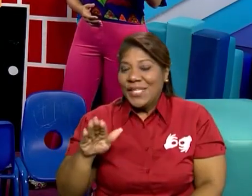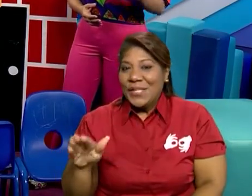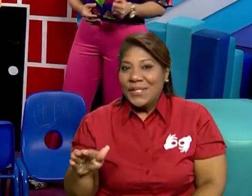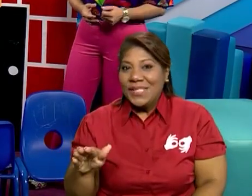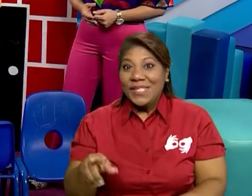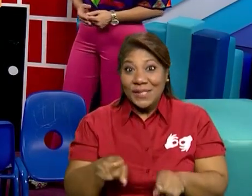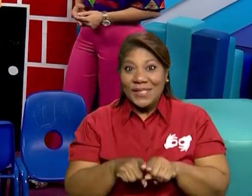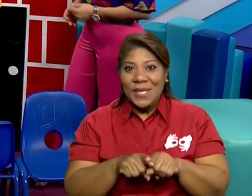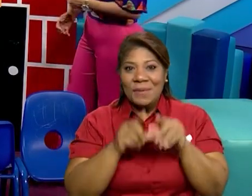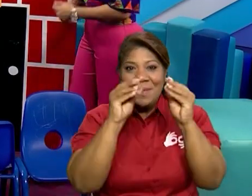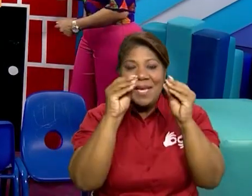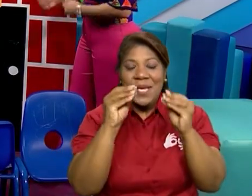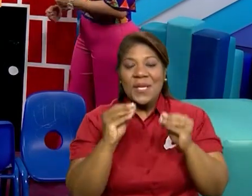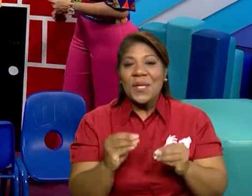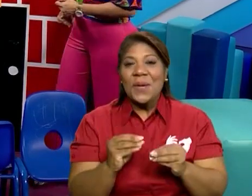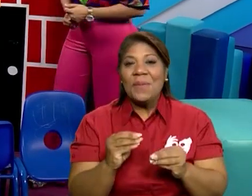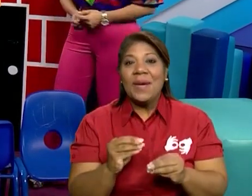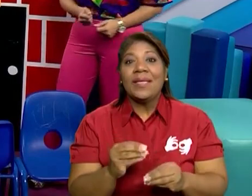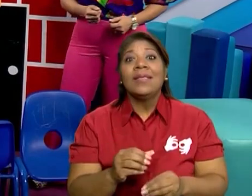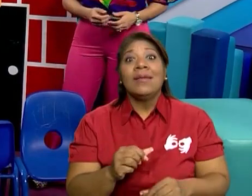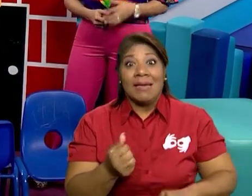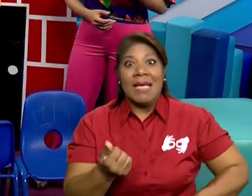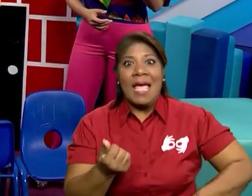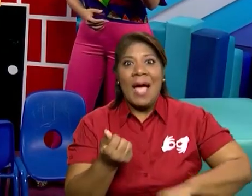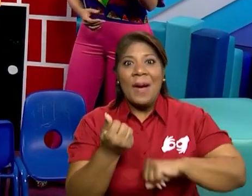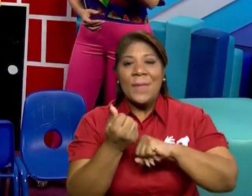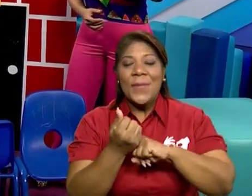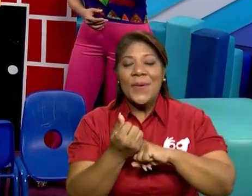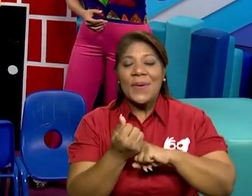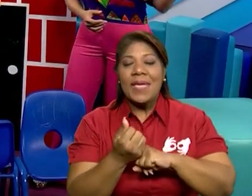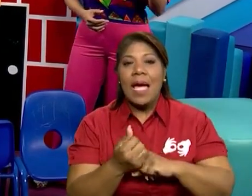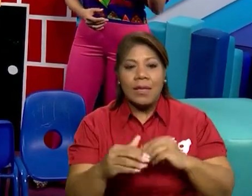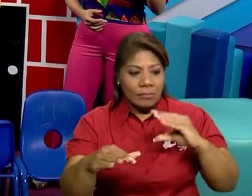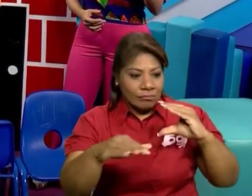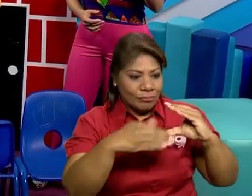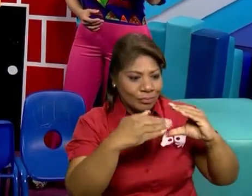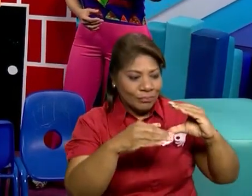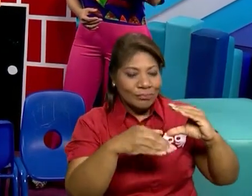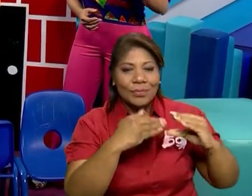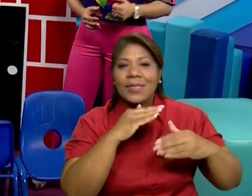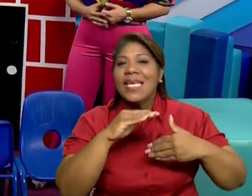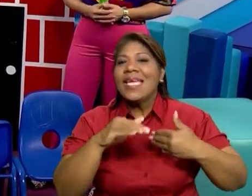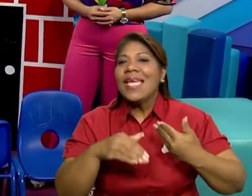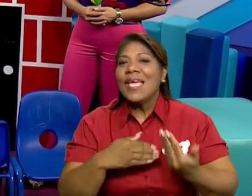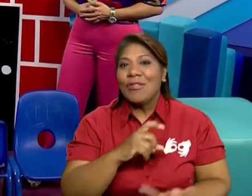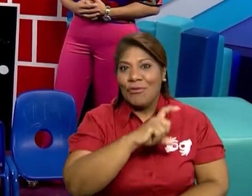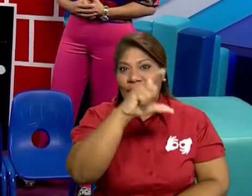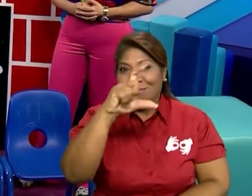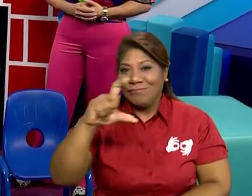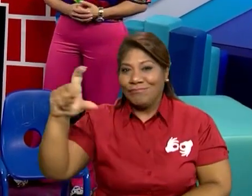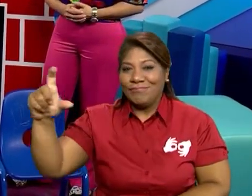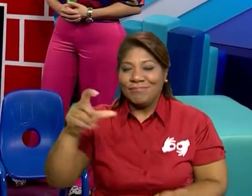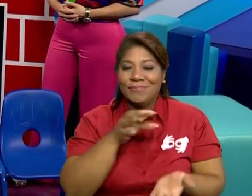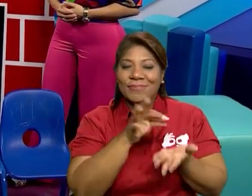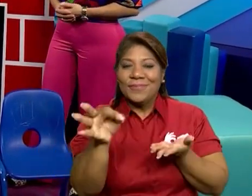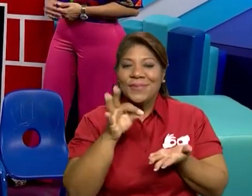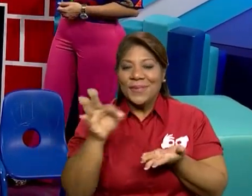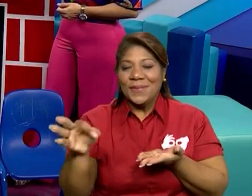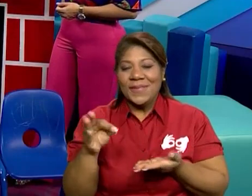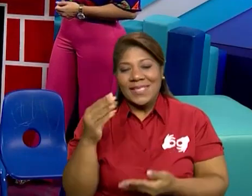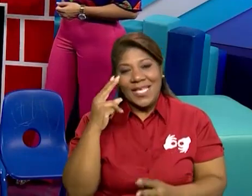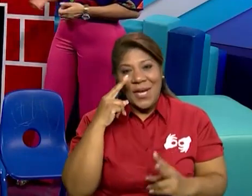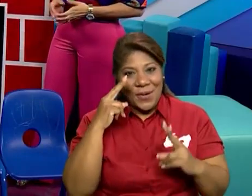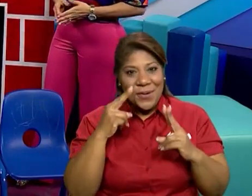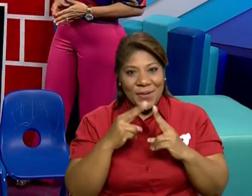también los maestros que también están empapados porque quieren que aquí a nivel nacional se dé a conocer todo el trabajo que están haciendo.